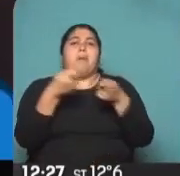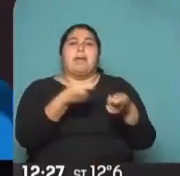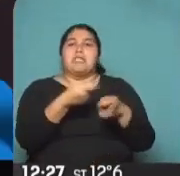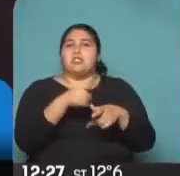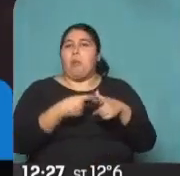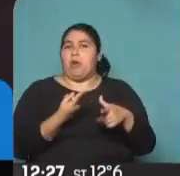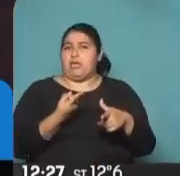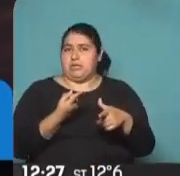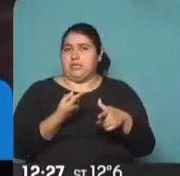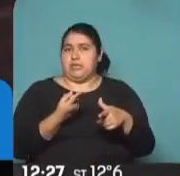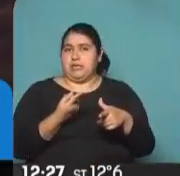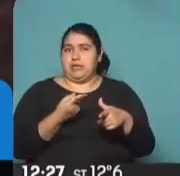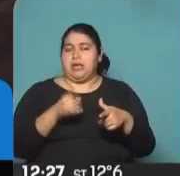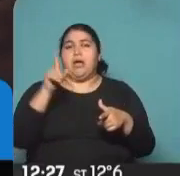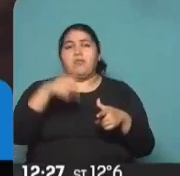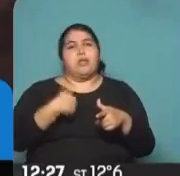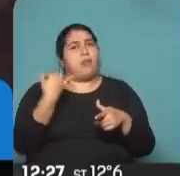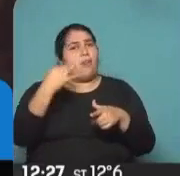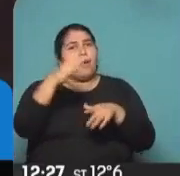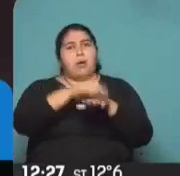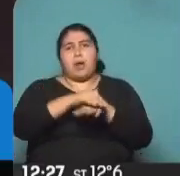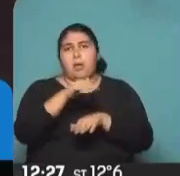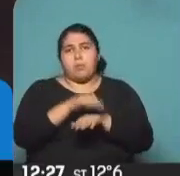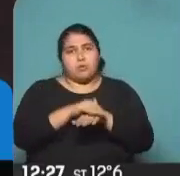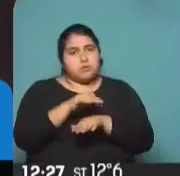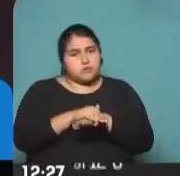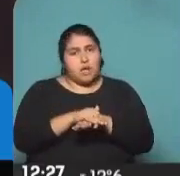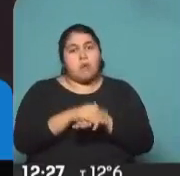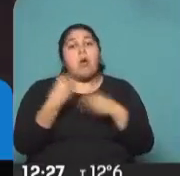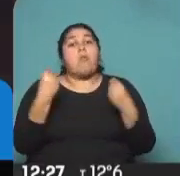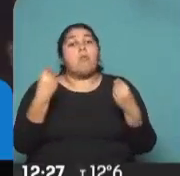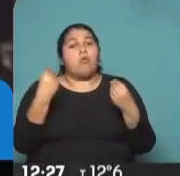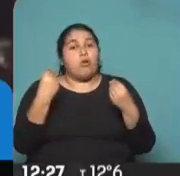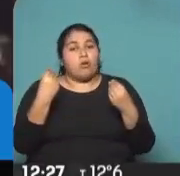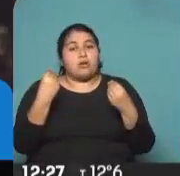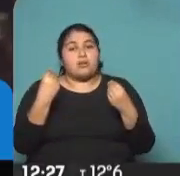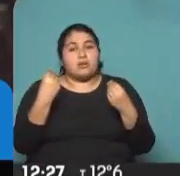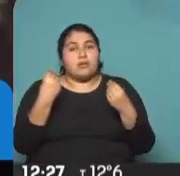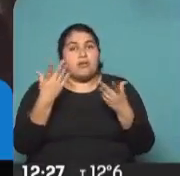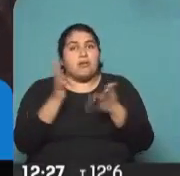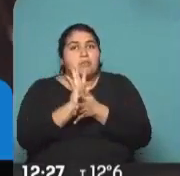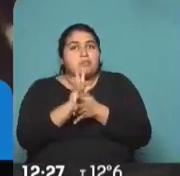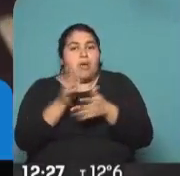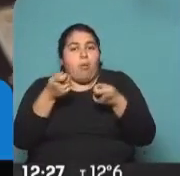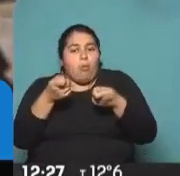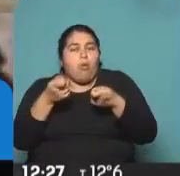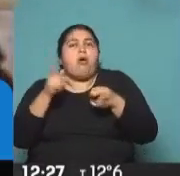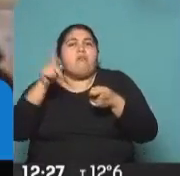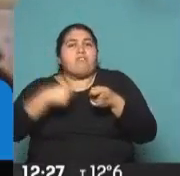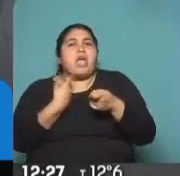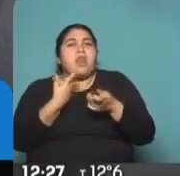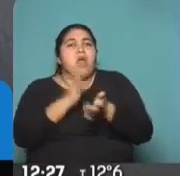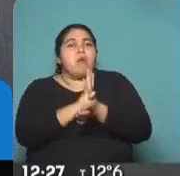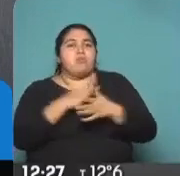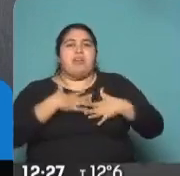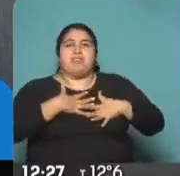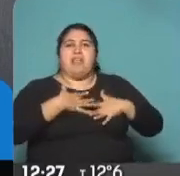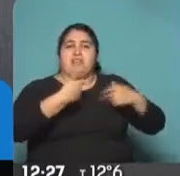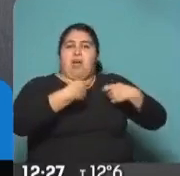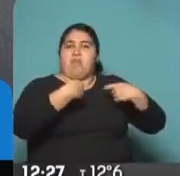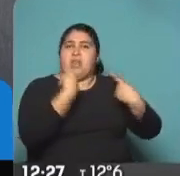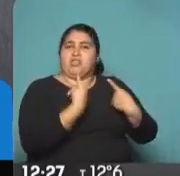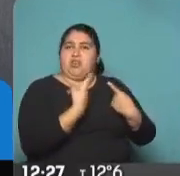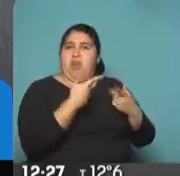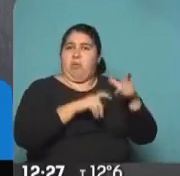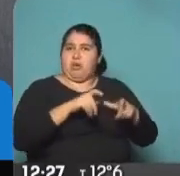pero también hay que ser responsables, porque quienes pagan estas pujas es la población. Porque en el medio estamos nosotros. Estamos nosotros,